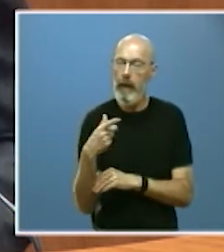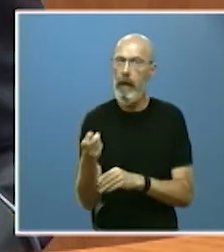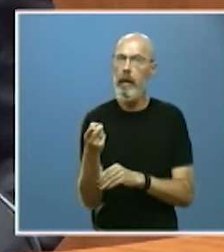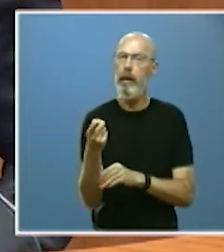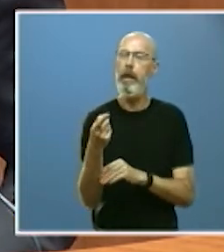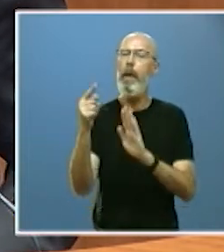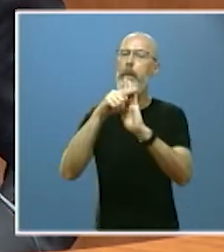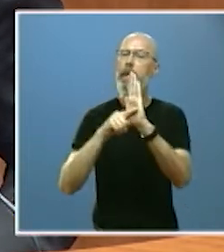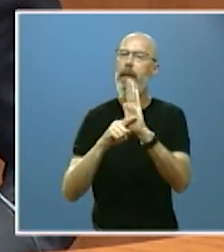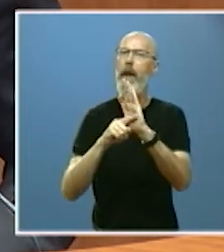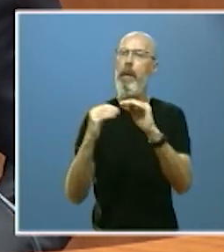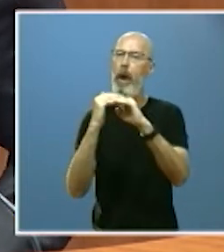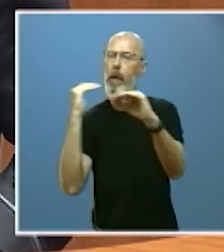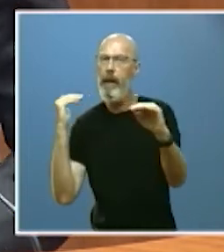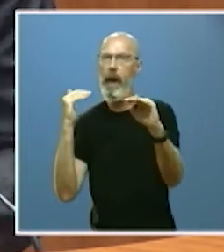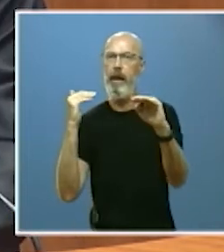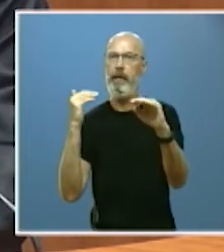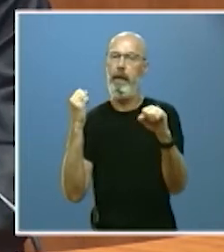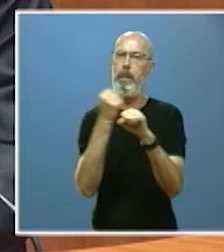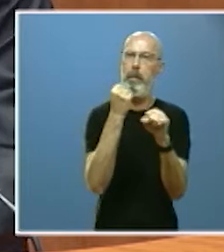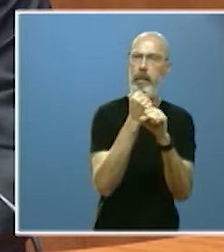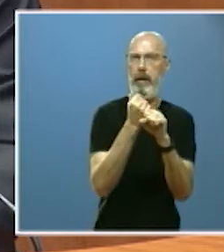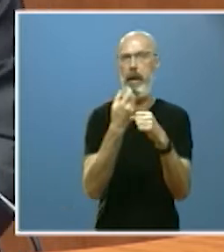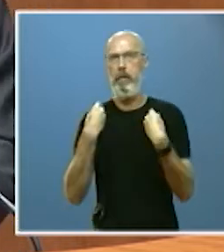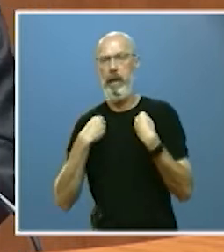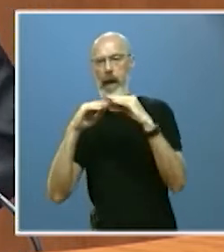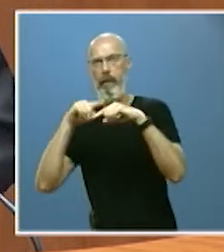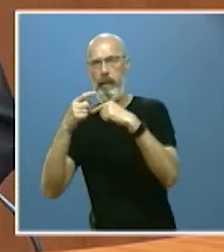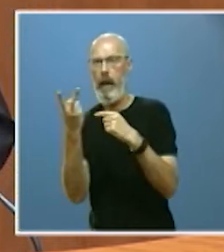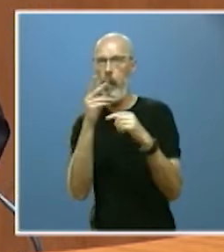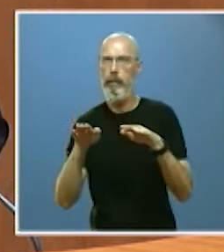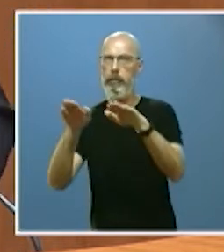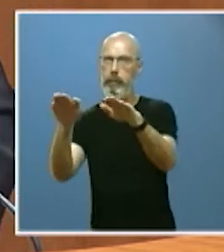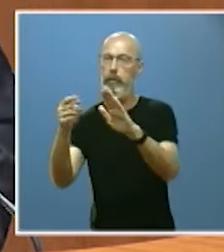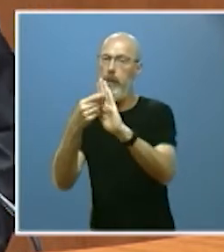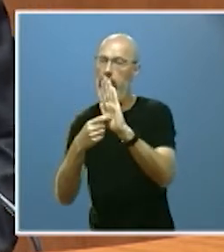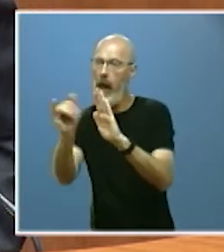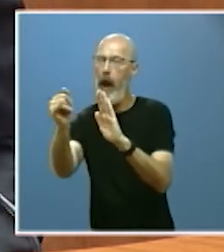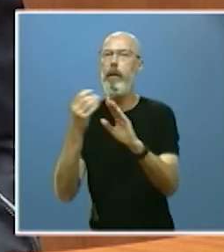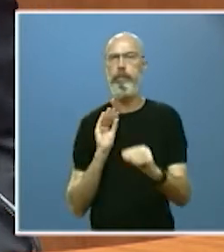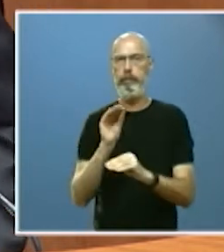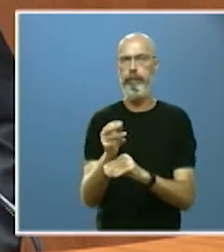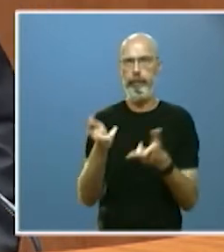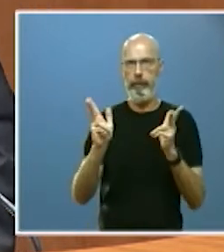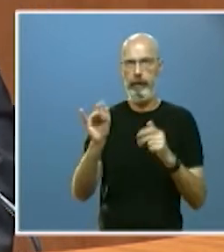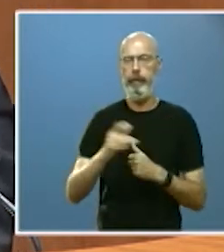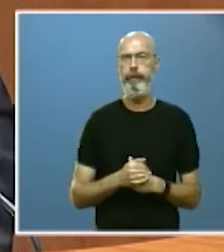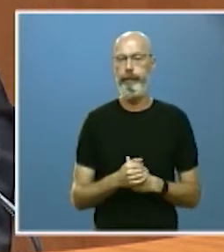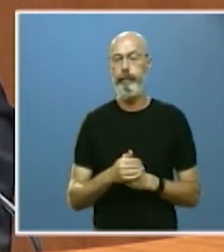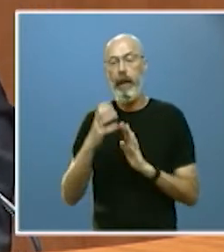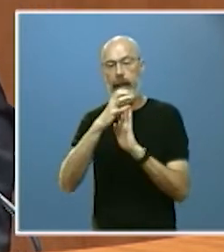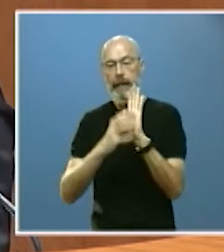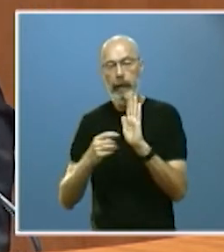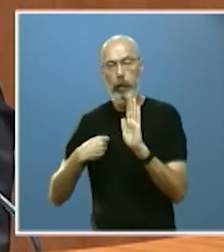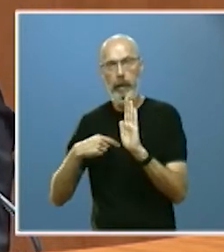de la igualdad y de la conciliación en su seno el texto contemplará también el mantenimiento de una red